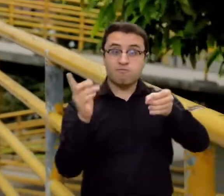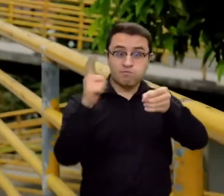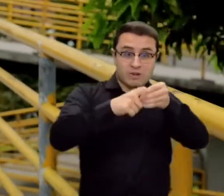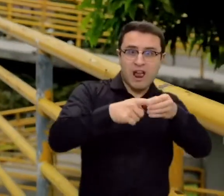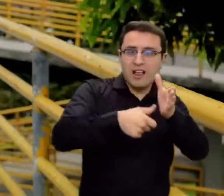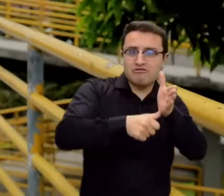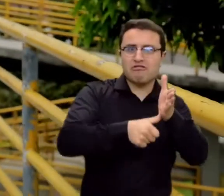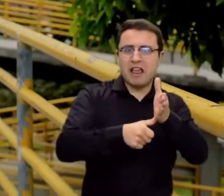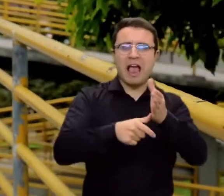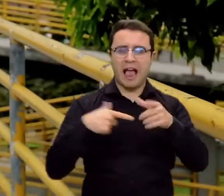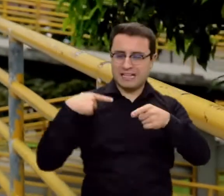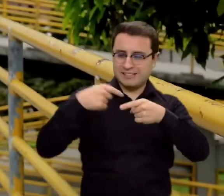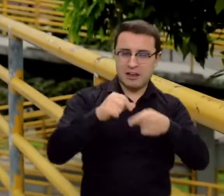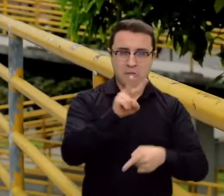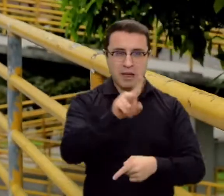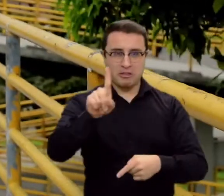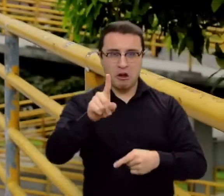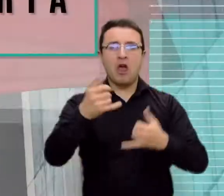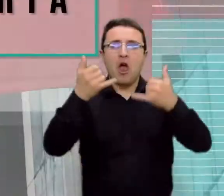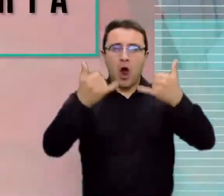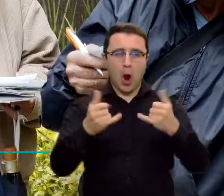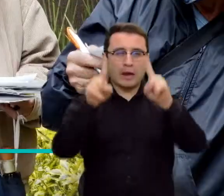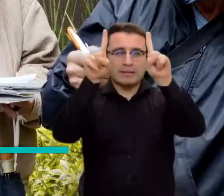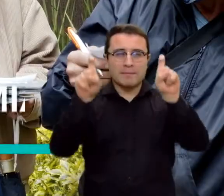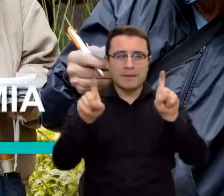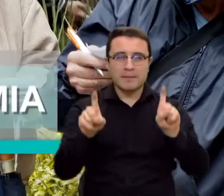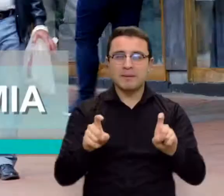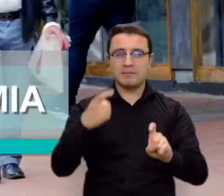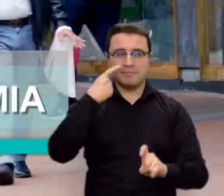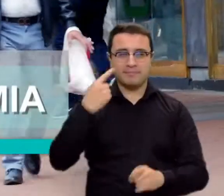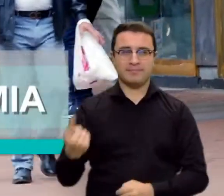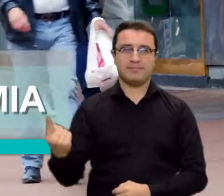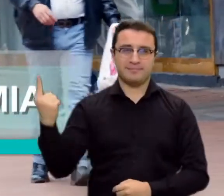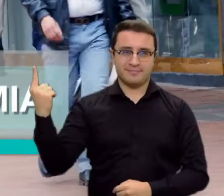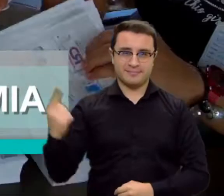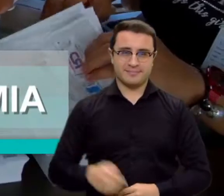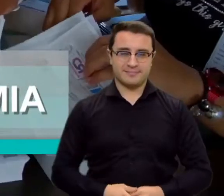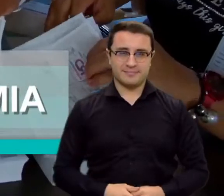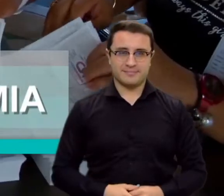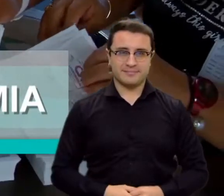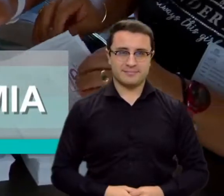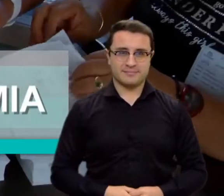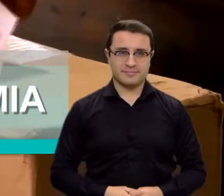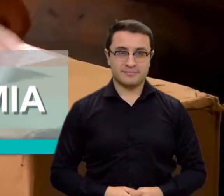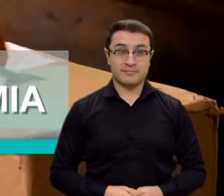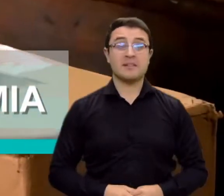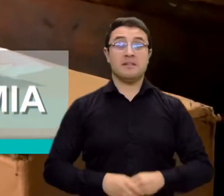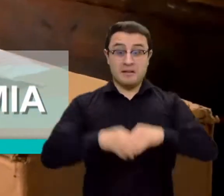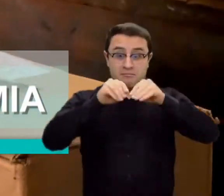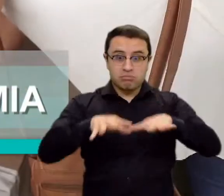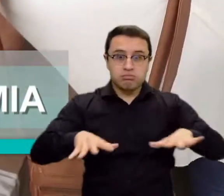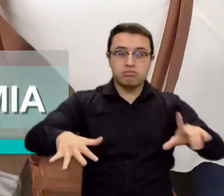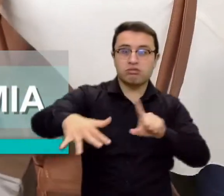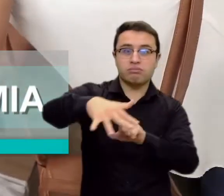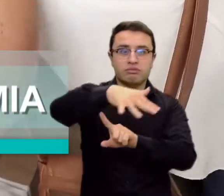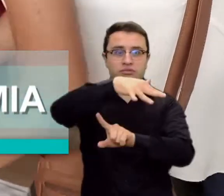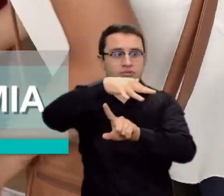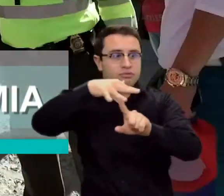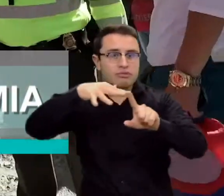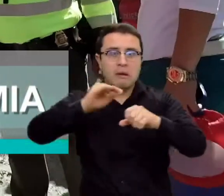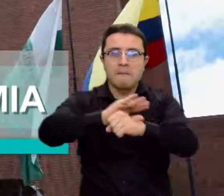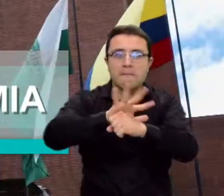Y estos son nuestros titulares. En época de coronavirus, elecciones atípicas en cuatro